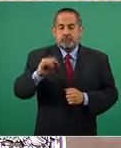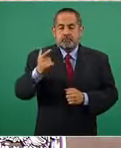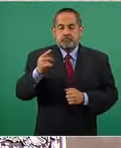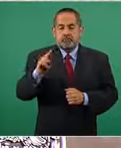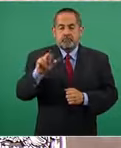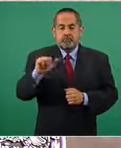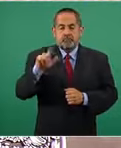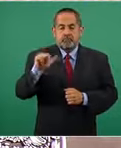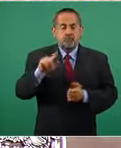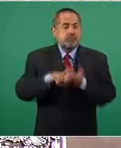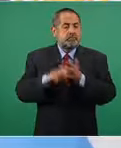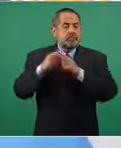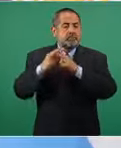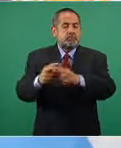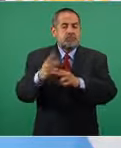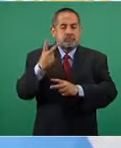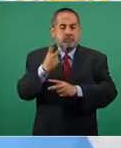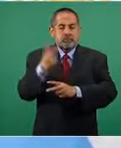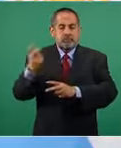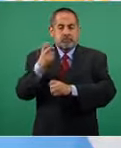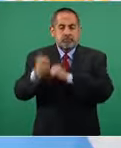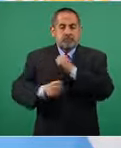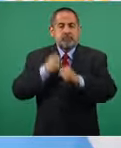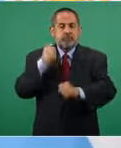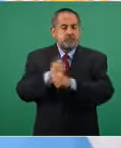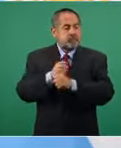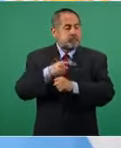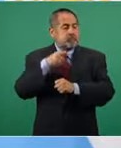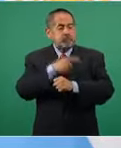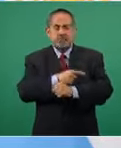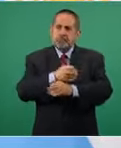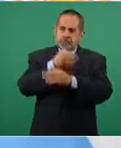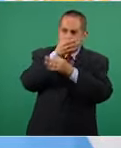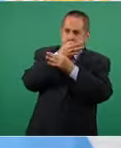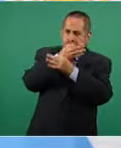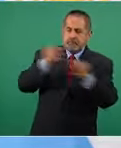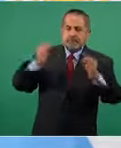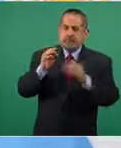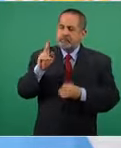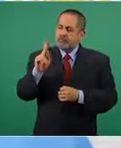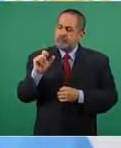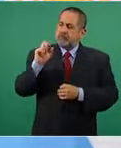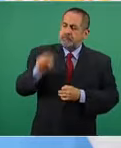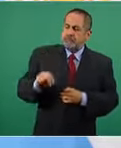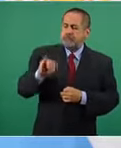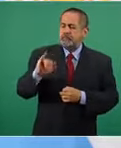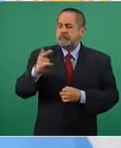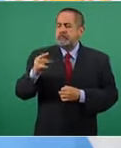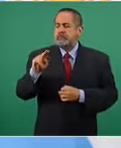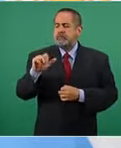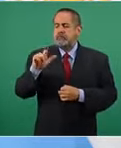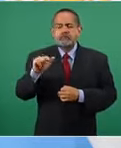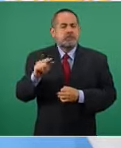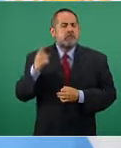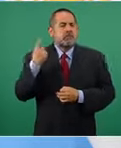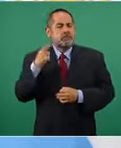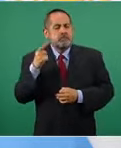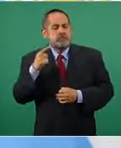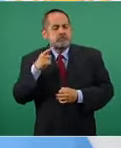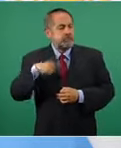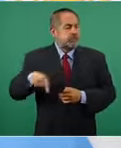los 200 años de la proclamación del plan de Iguala para que México